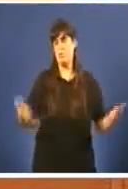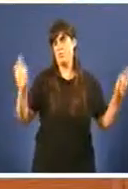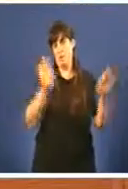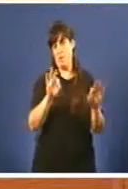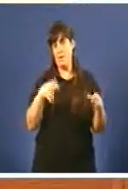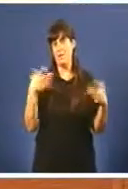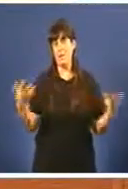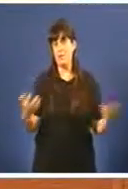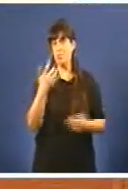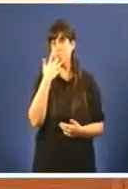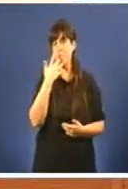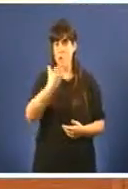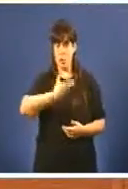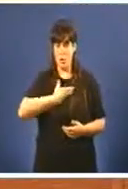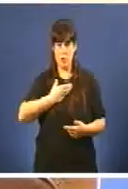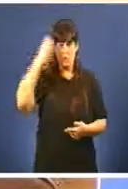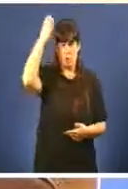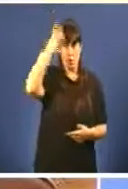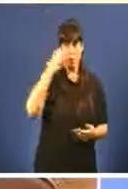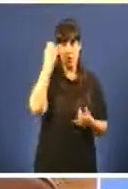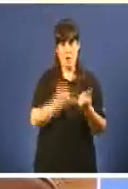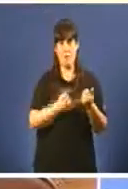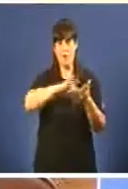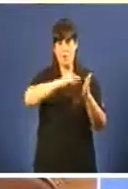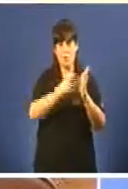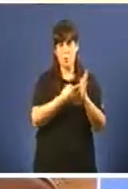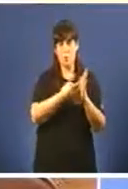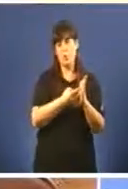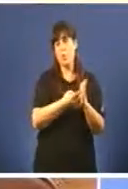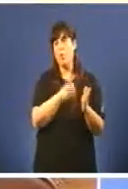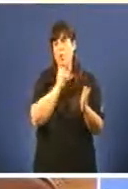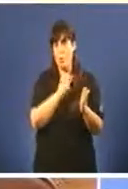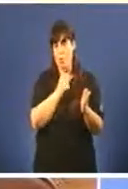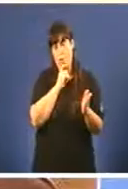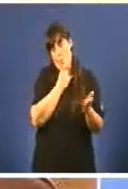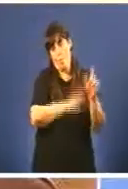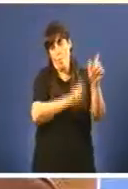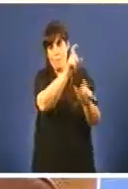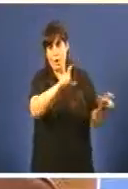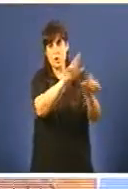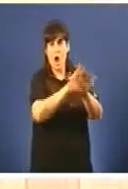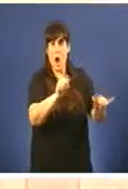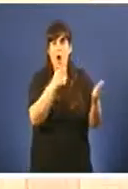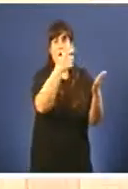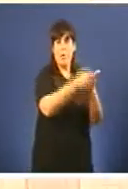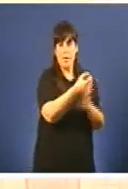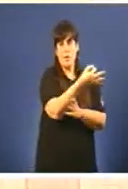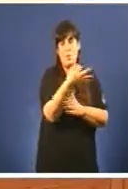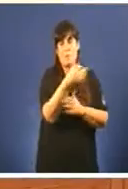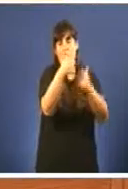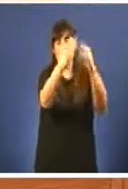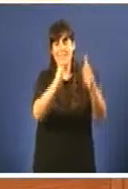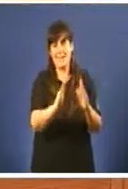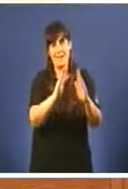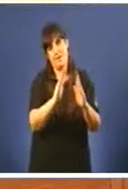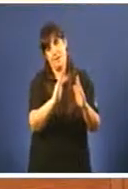Coruña tivo que encarirar esta situación indemnizando aos afetados en desde logo, resolvendo realosos xuntaronse cos afectados